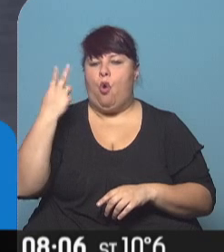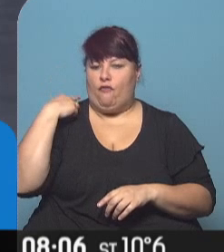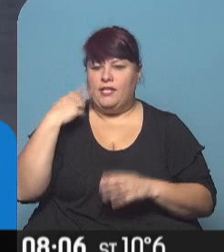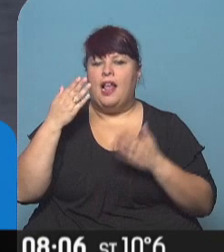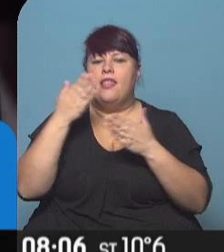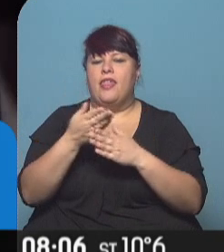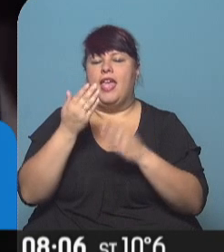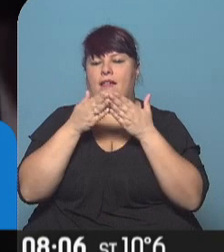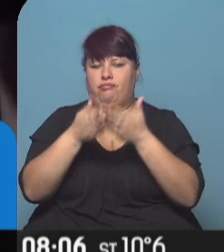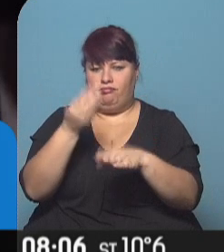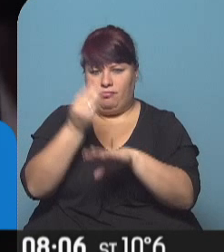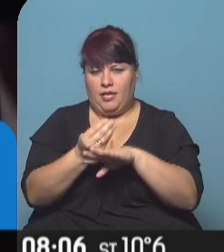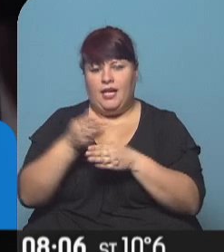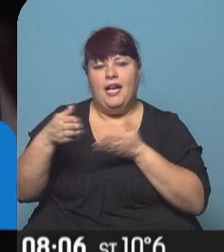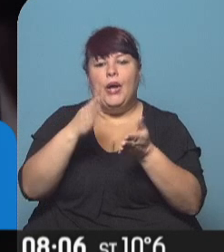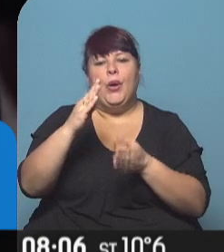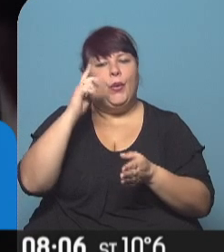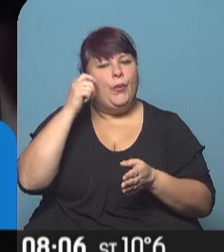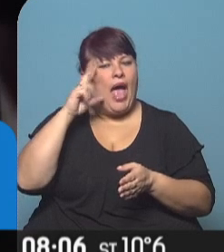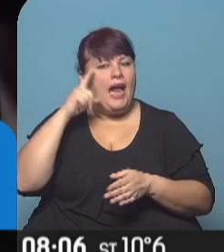de un puesto de la Marina en el Canal Beagle.